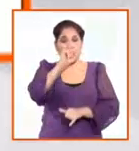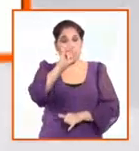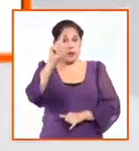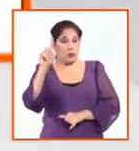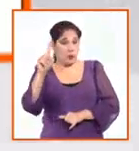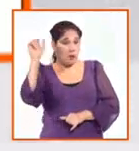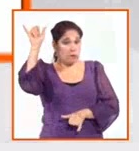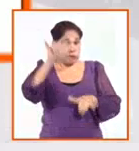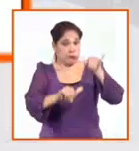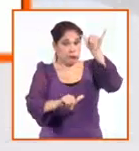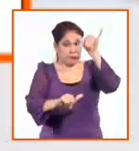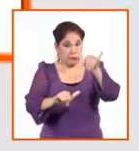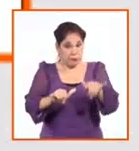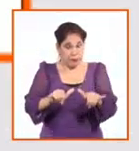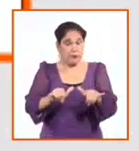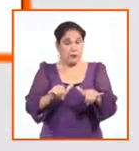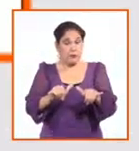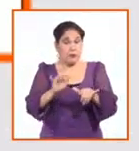diarios.